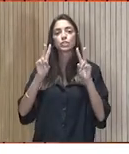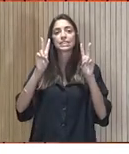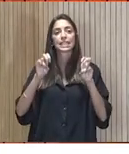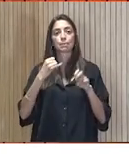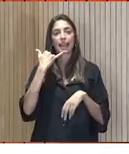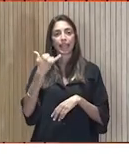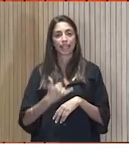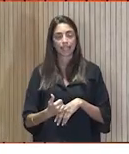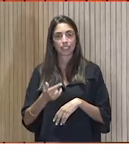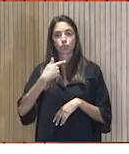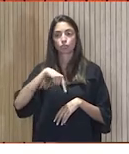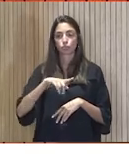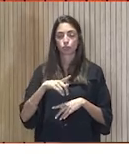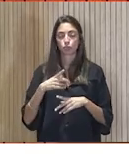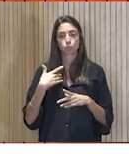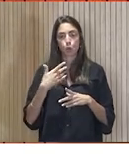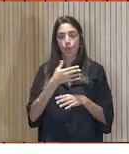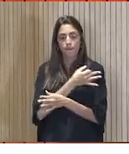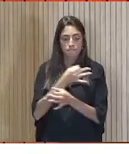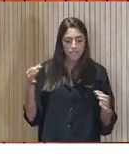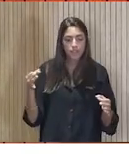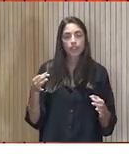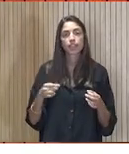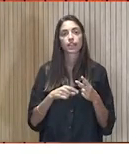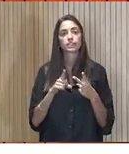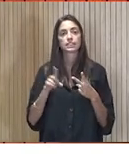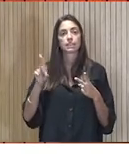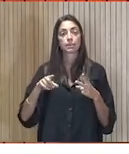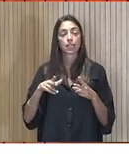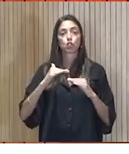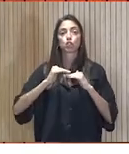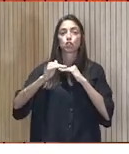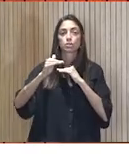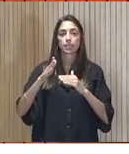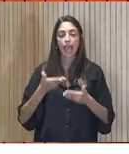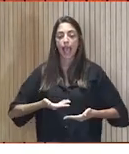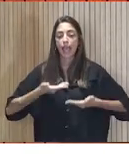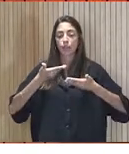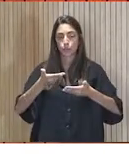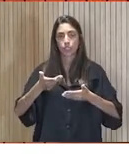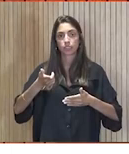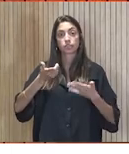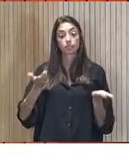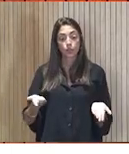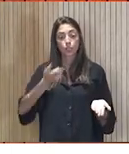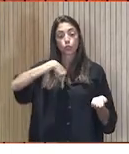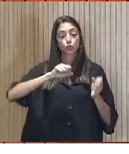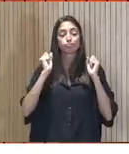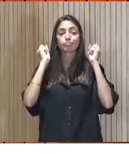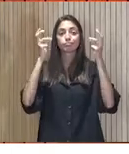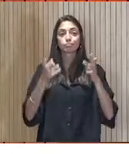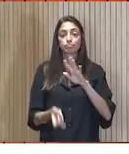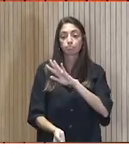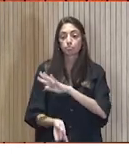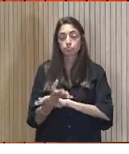El ser eficientes El contribuir a la sostenibilidad Y hemos creado una residencia Que es